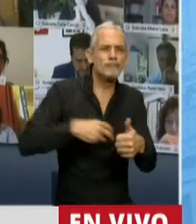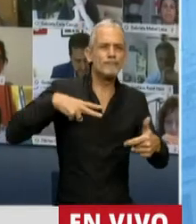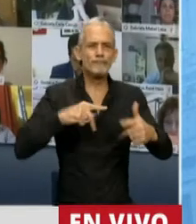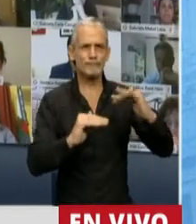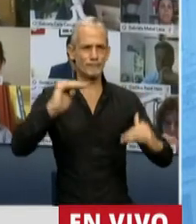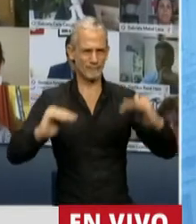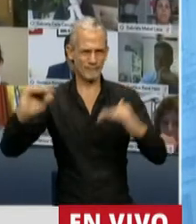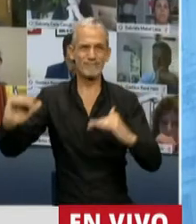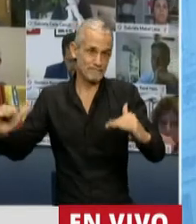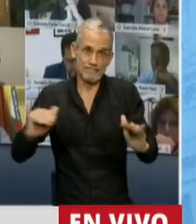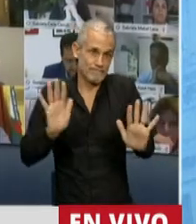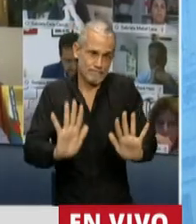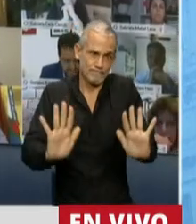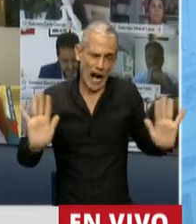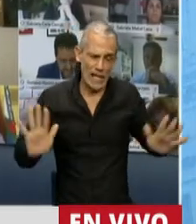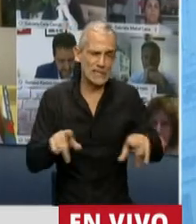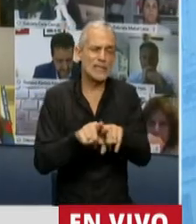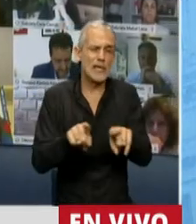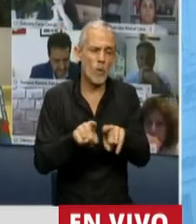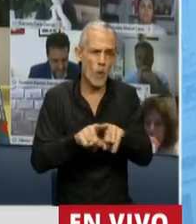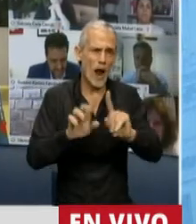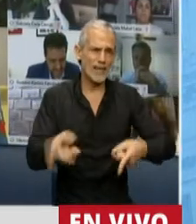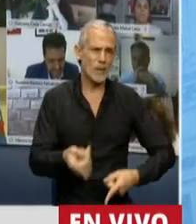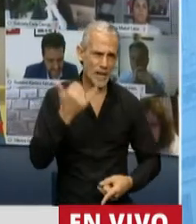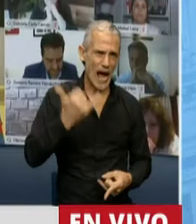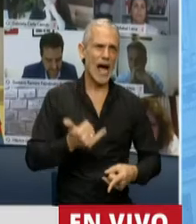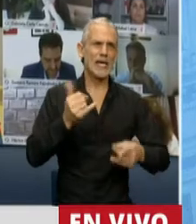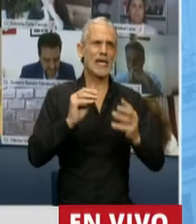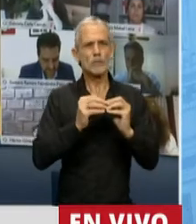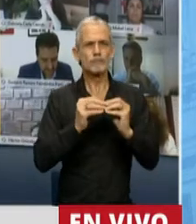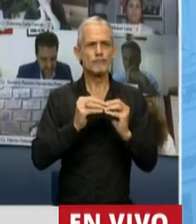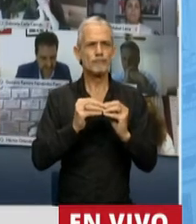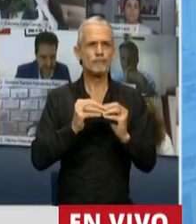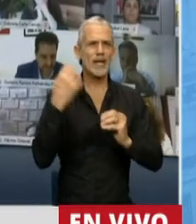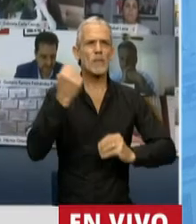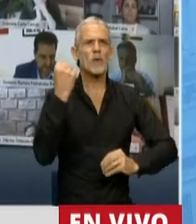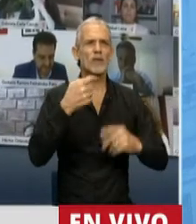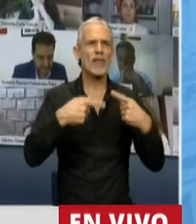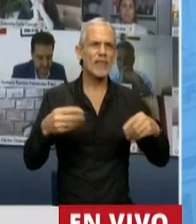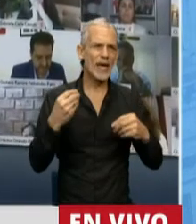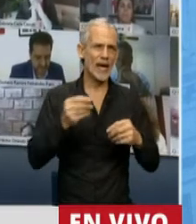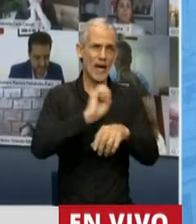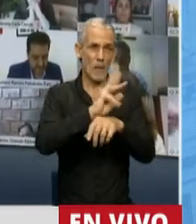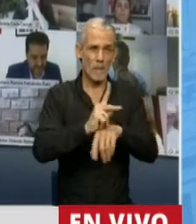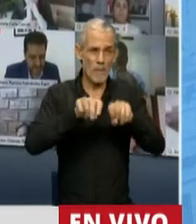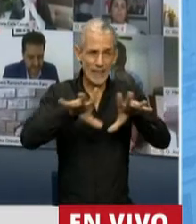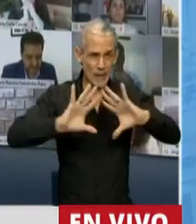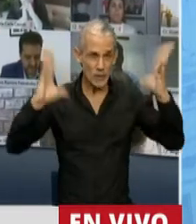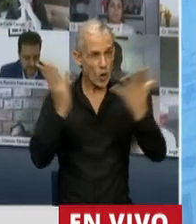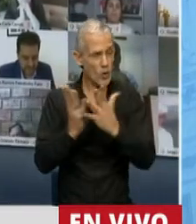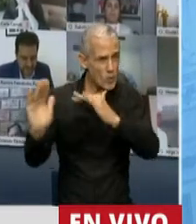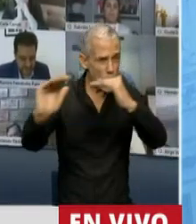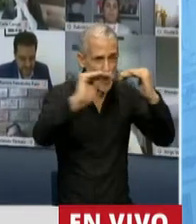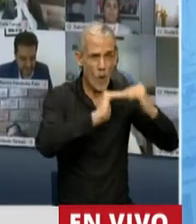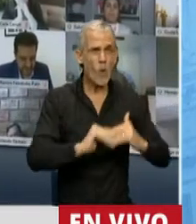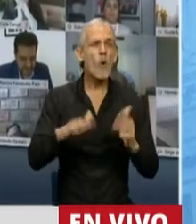Y eso es así, al igual que hay una cuestión que puso de relevancia la pandemia a nivel mundial y que